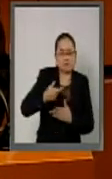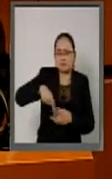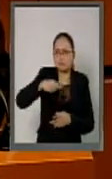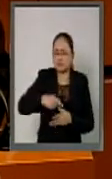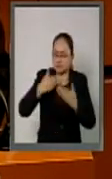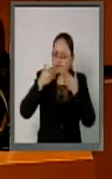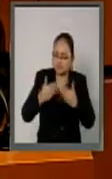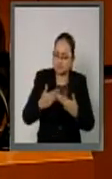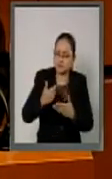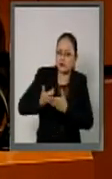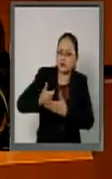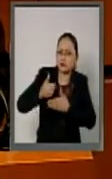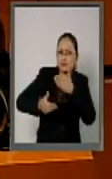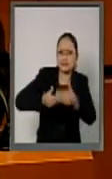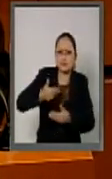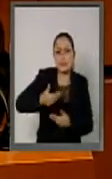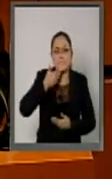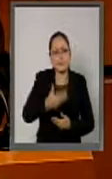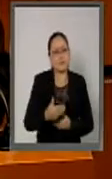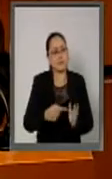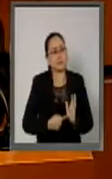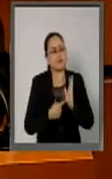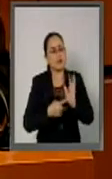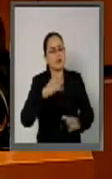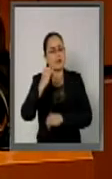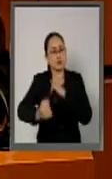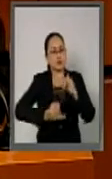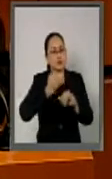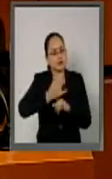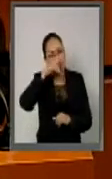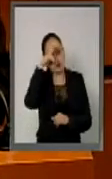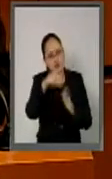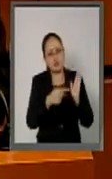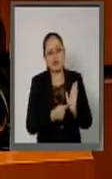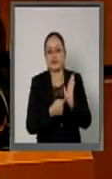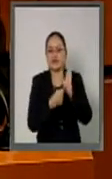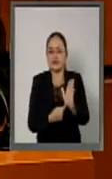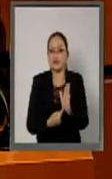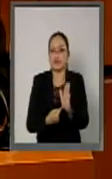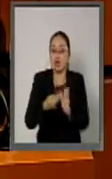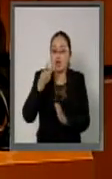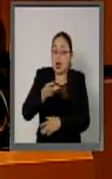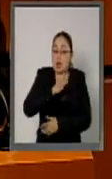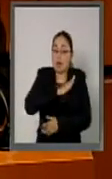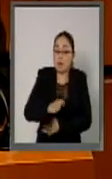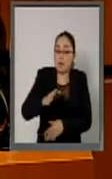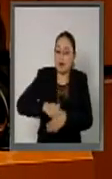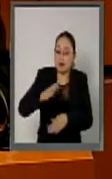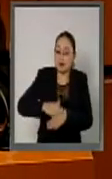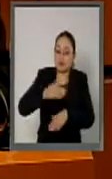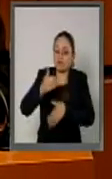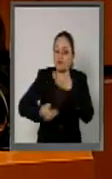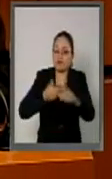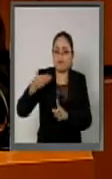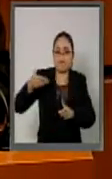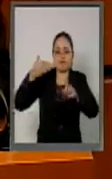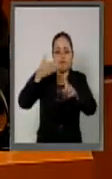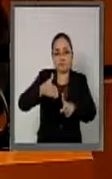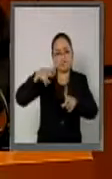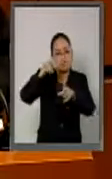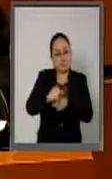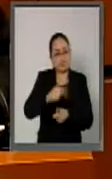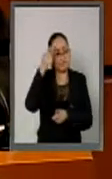financiera, y presencia internacional, lo que permitirá consolidar las metas y los objetivos